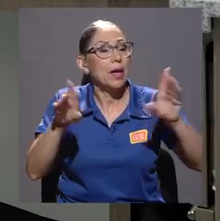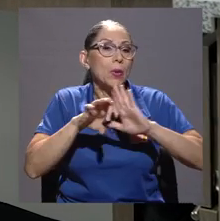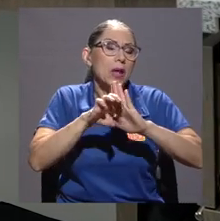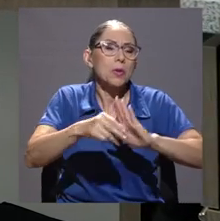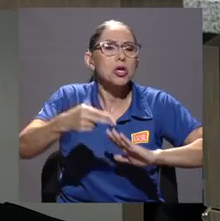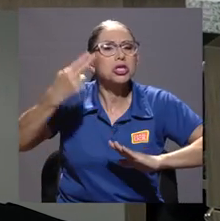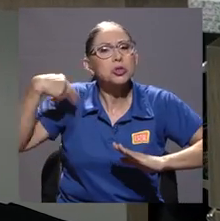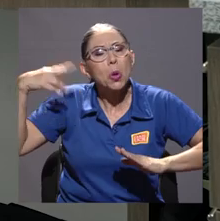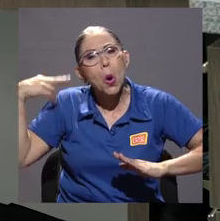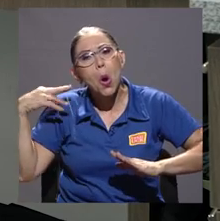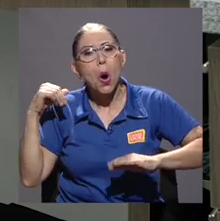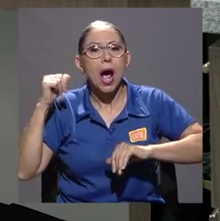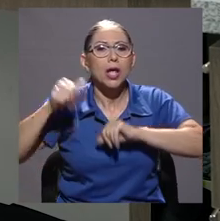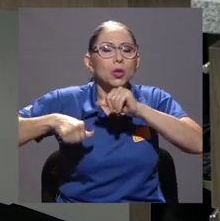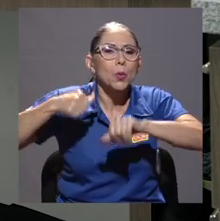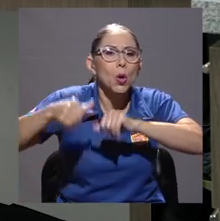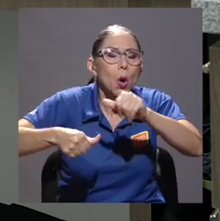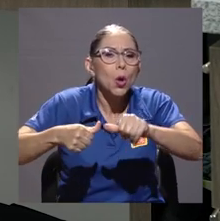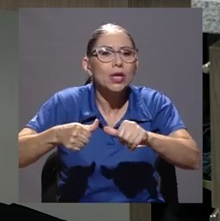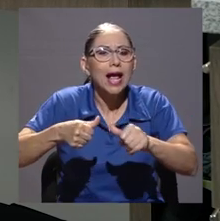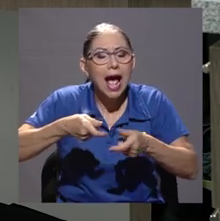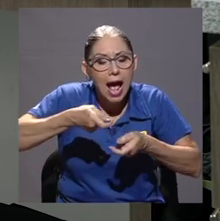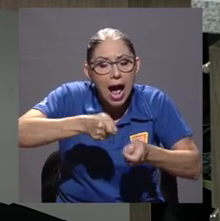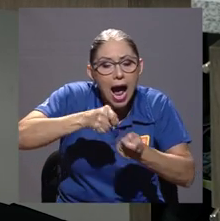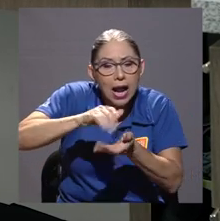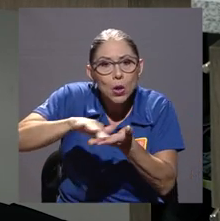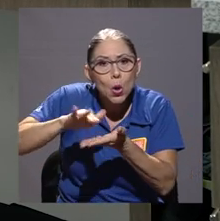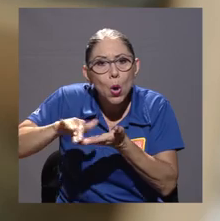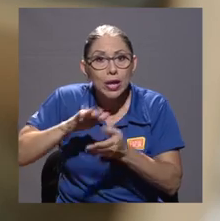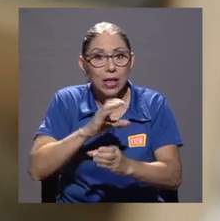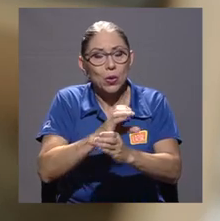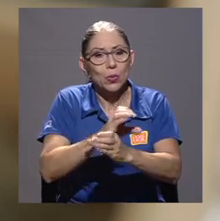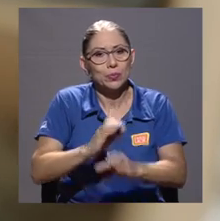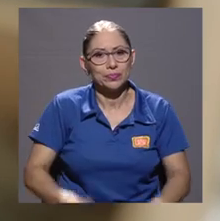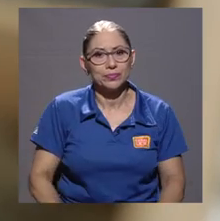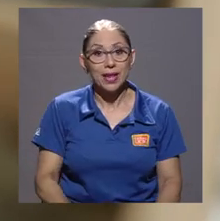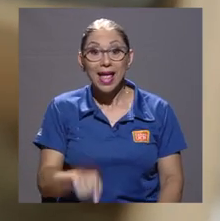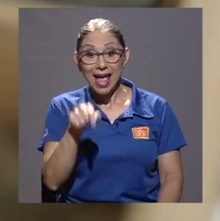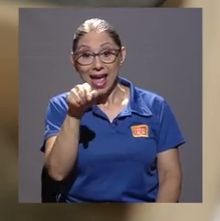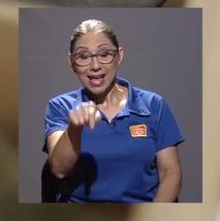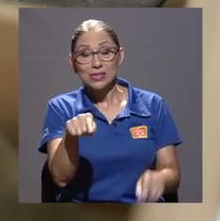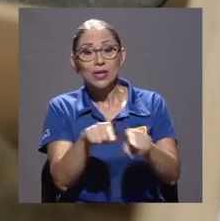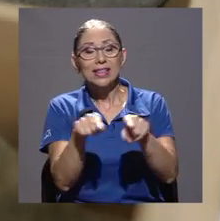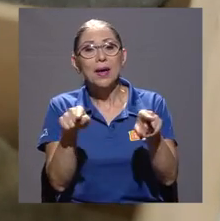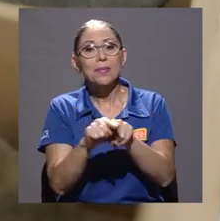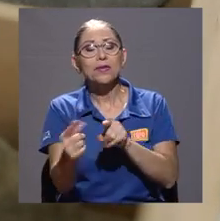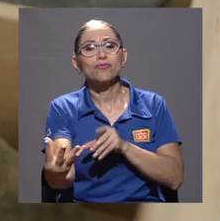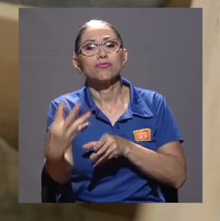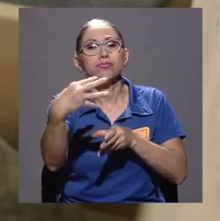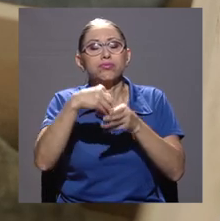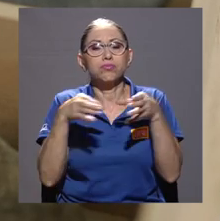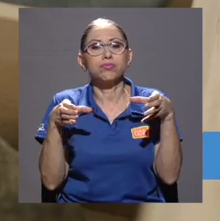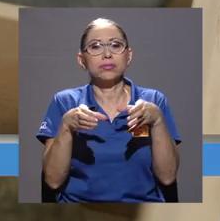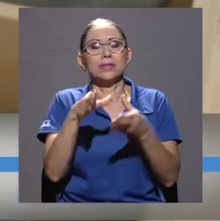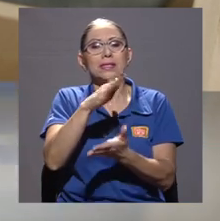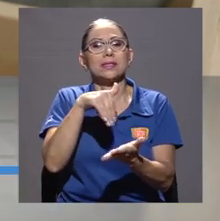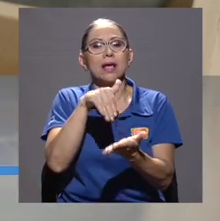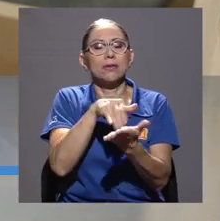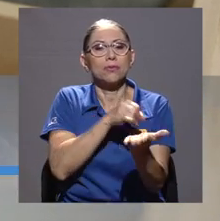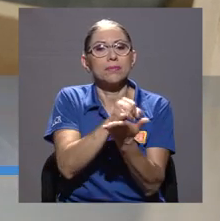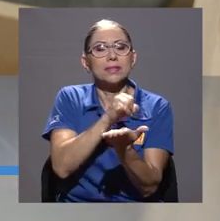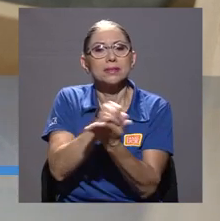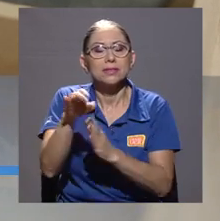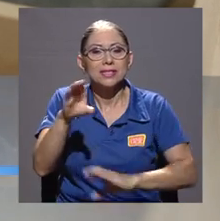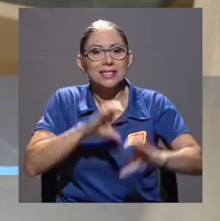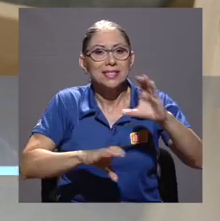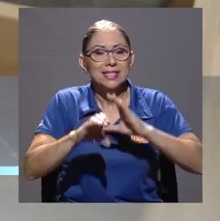antropológica, arqueológica, de conservación. Este espacio, que también forma parte del Centro de Investigación en Ciencia e